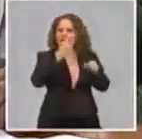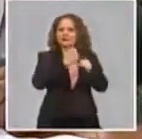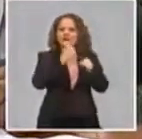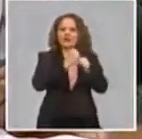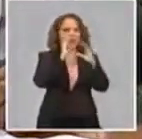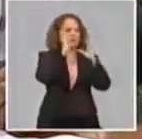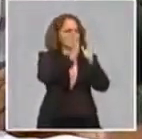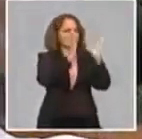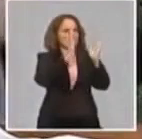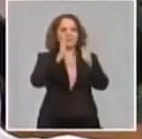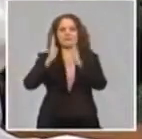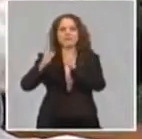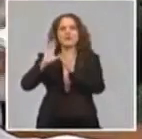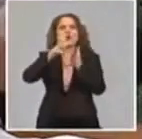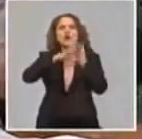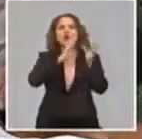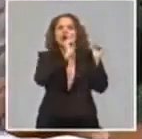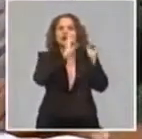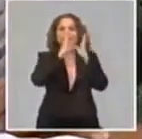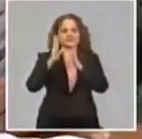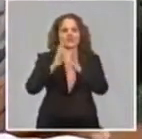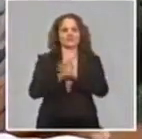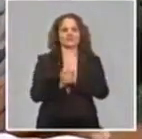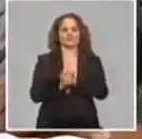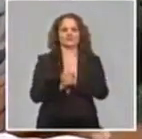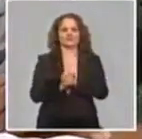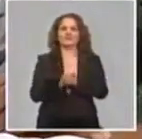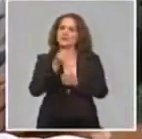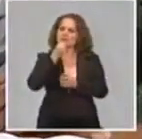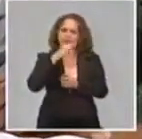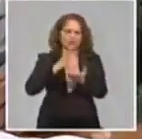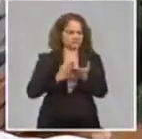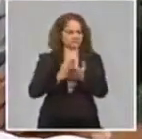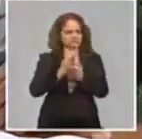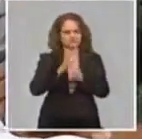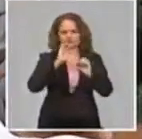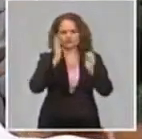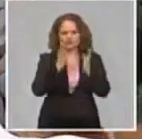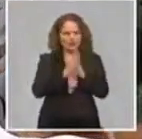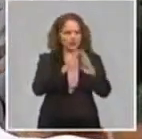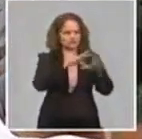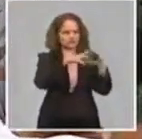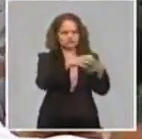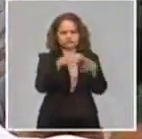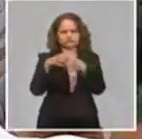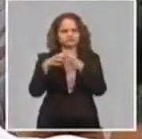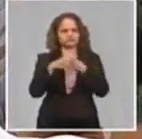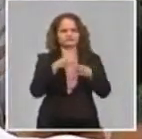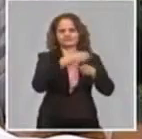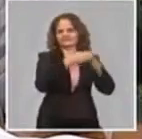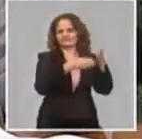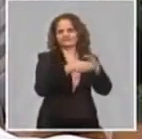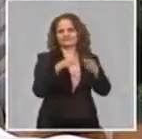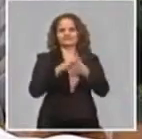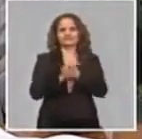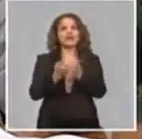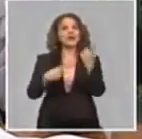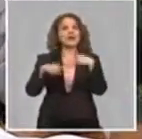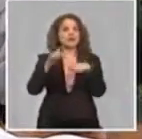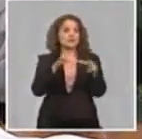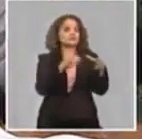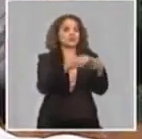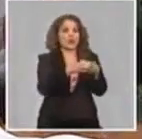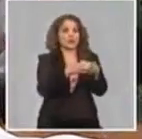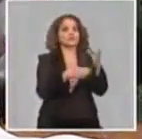organización de obras diferentes, pero para darle respuesta a las obras que lo necesitan. Y, por supuesto, tenemos un grupo de obras que tienen doble turno,